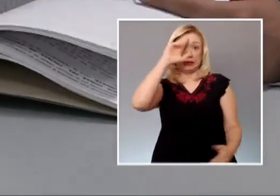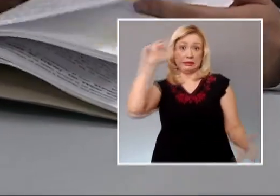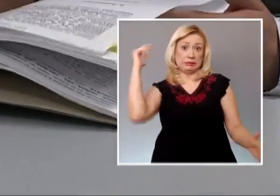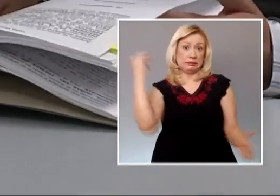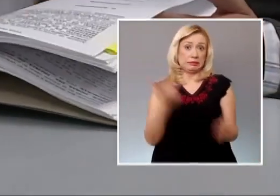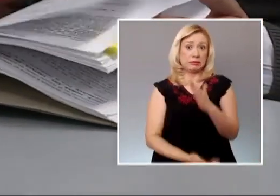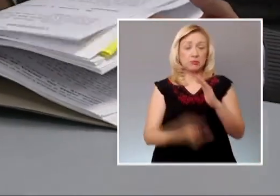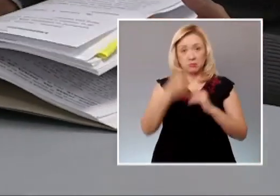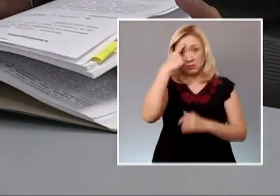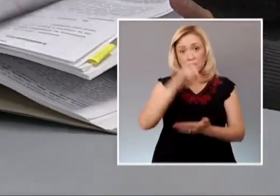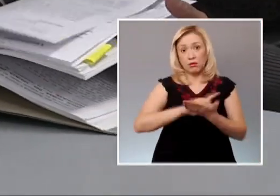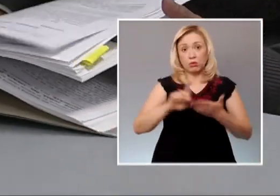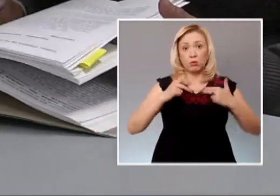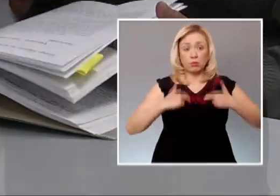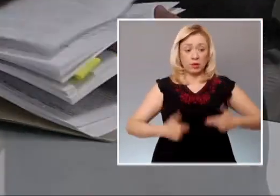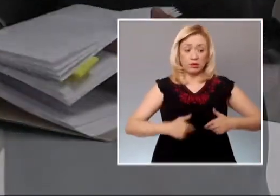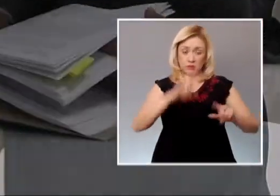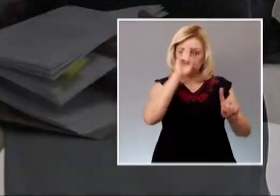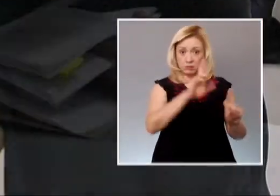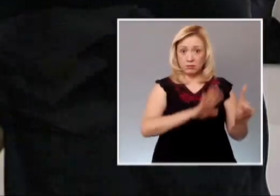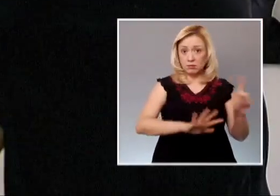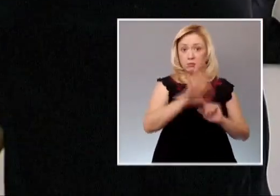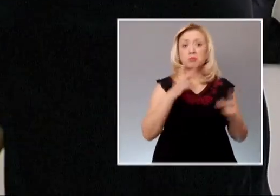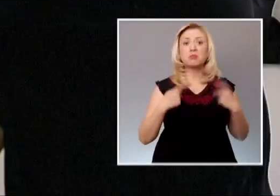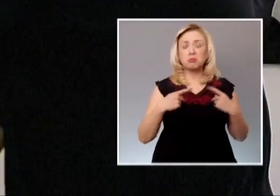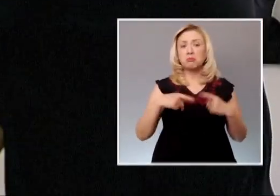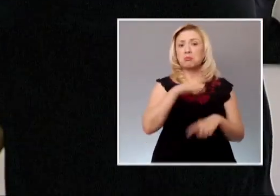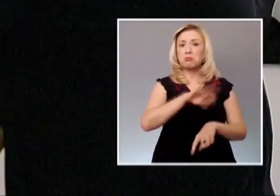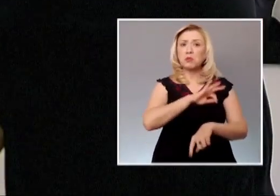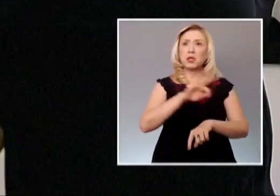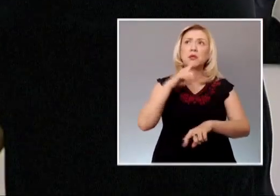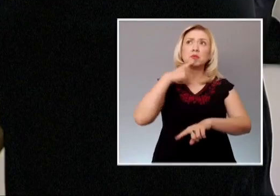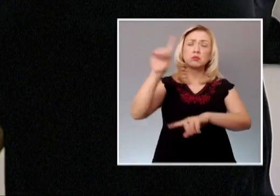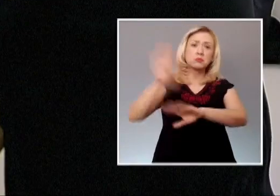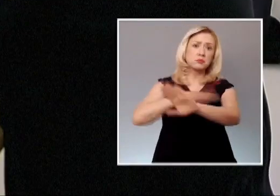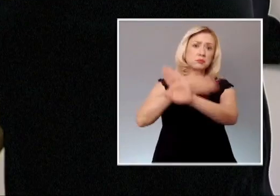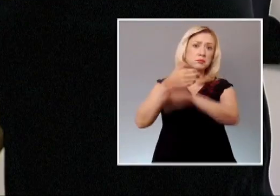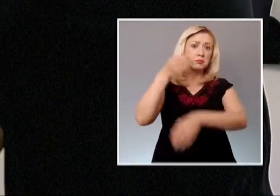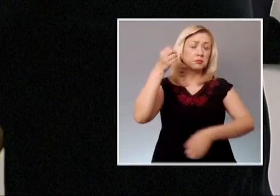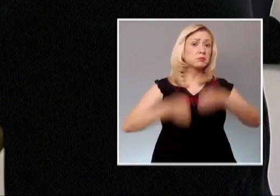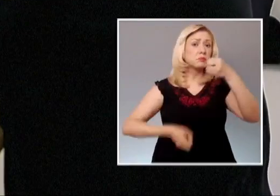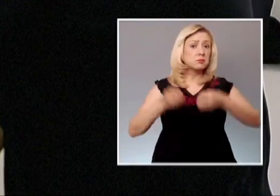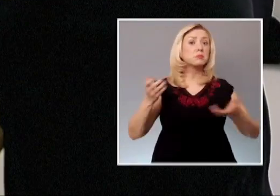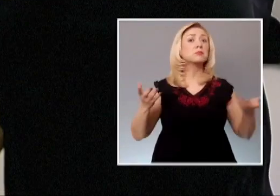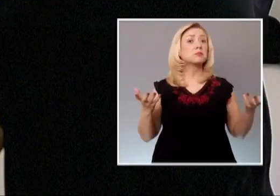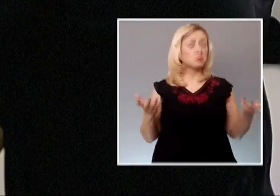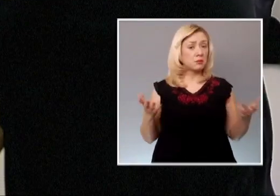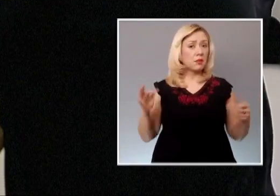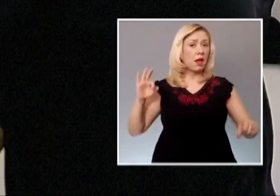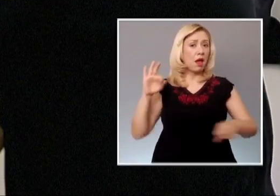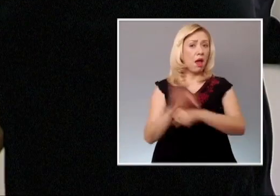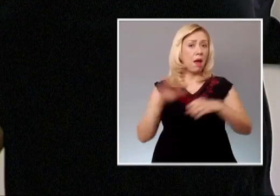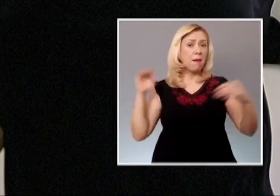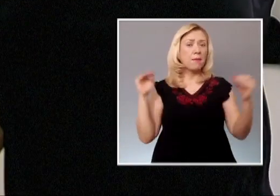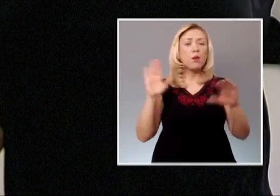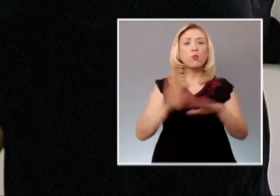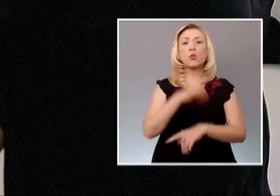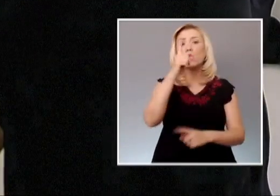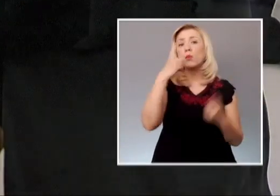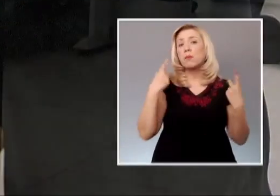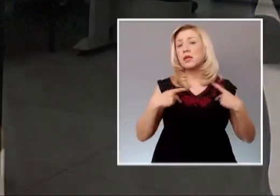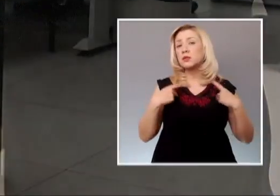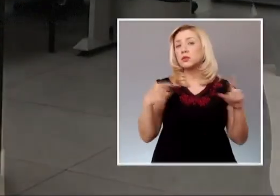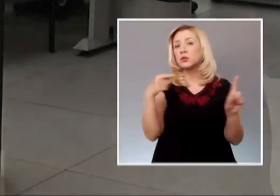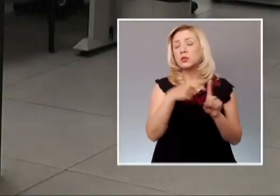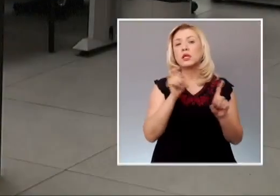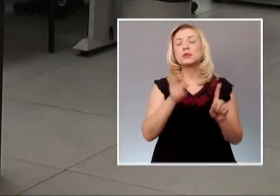reclamado a través del juicio de amparo indirecto. Este criterio se desprende de un amparo promovido por una víctima indirecta de desaparición